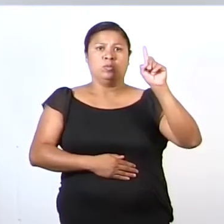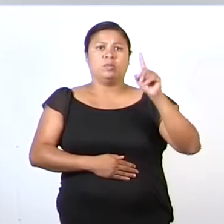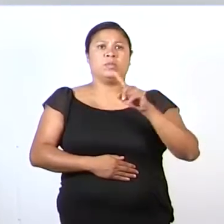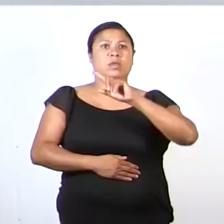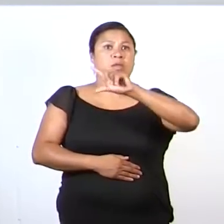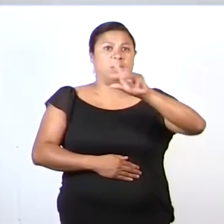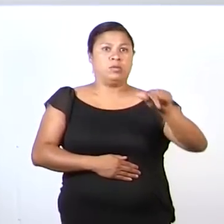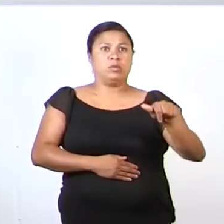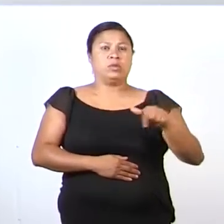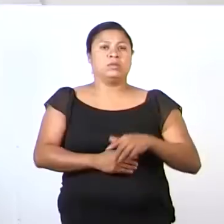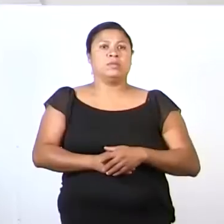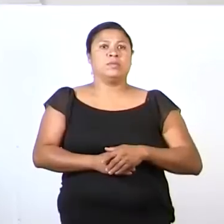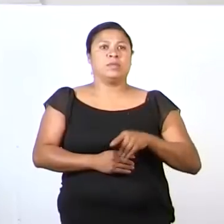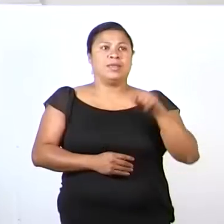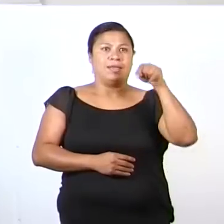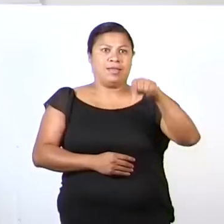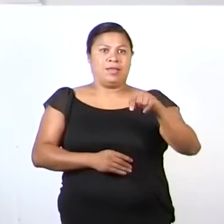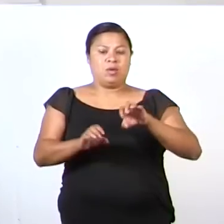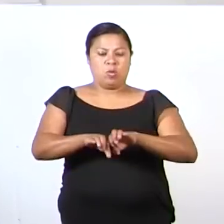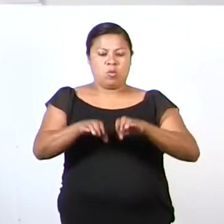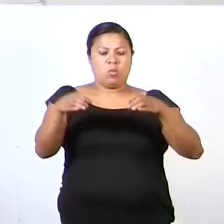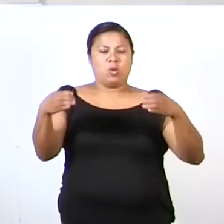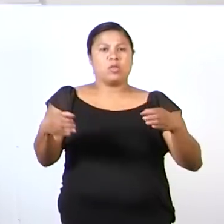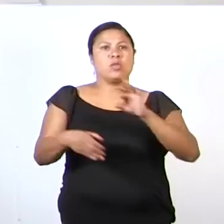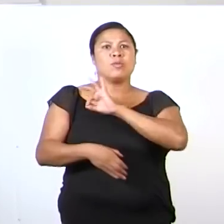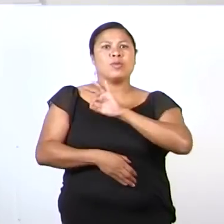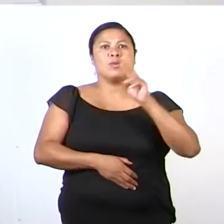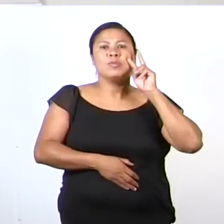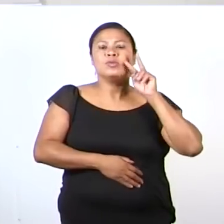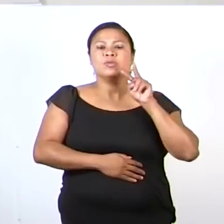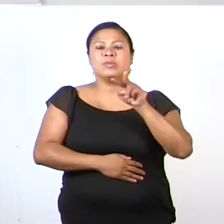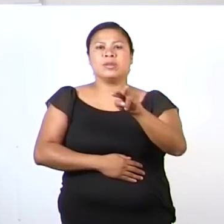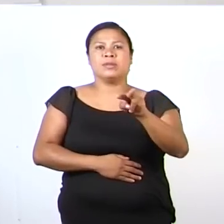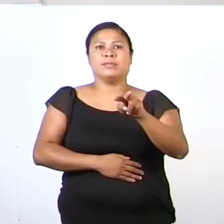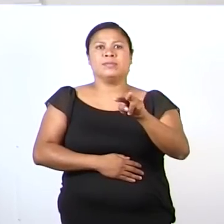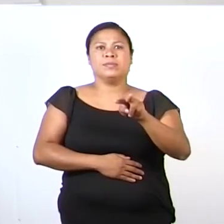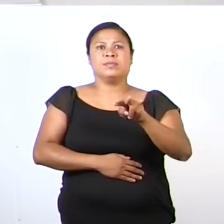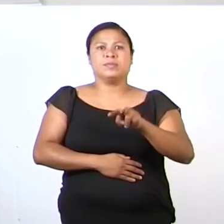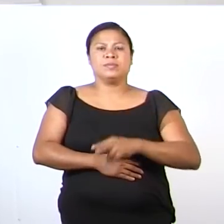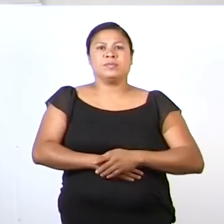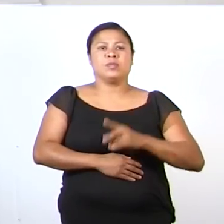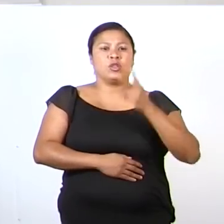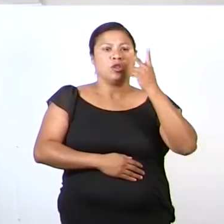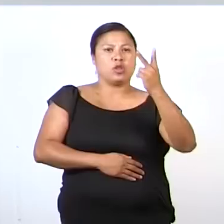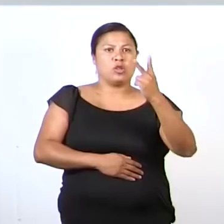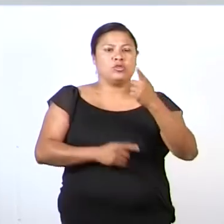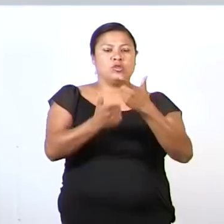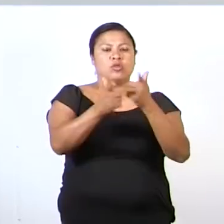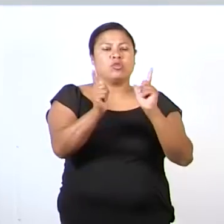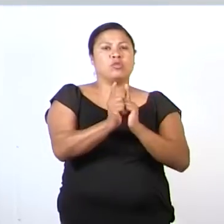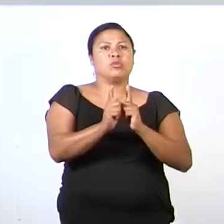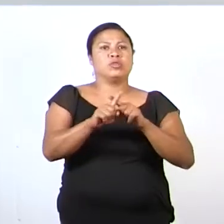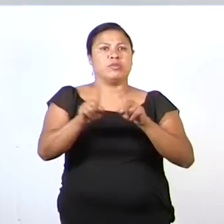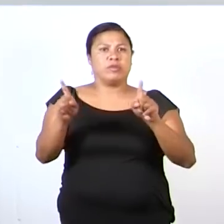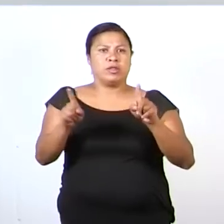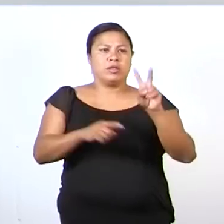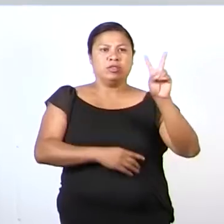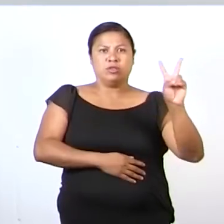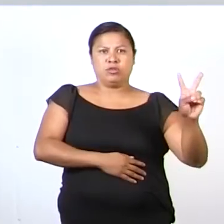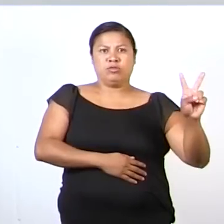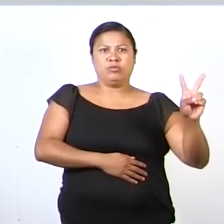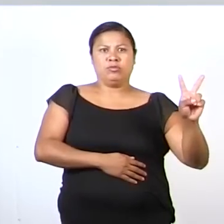Posteriormente, en este cuento, también podemos observar dos colecciones de dos.